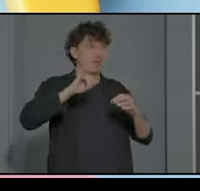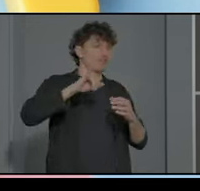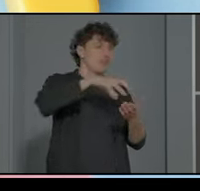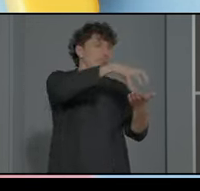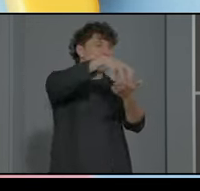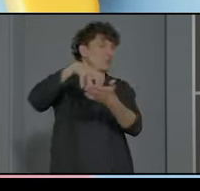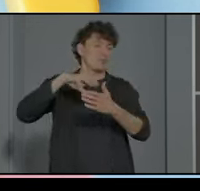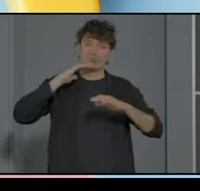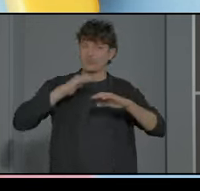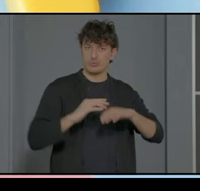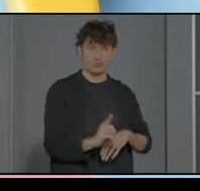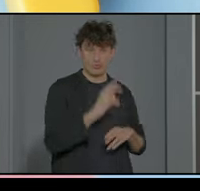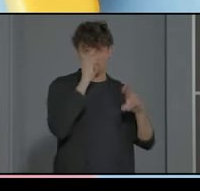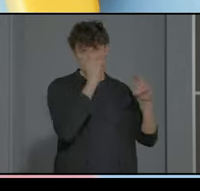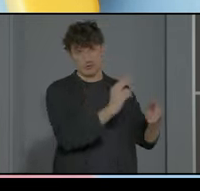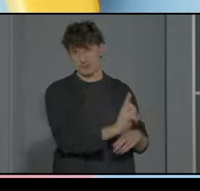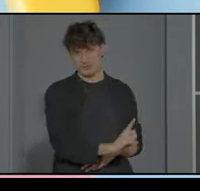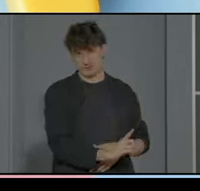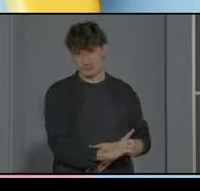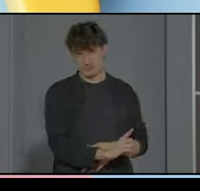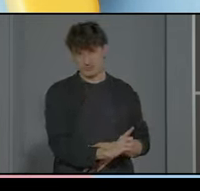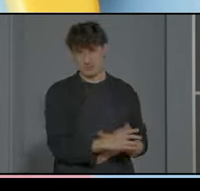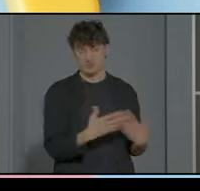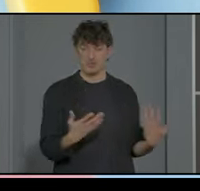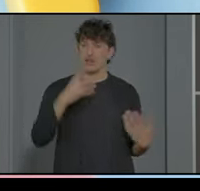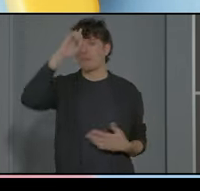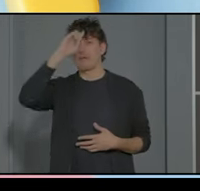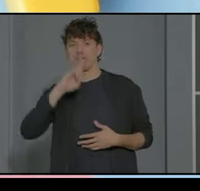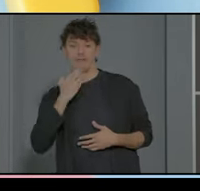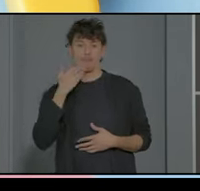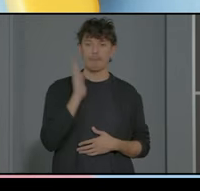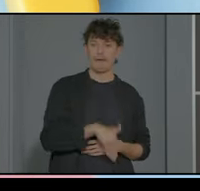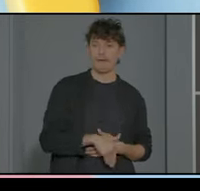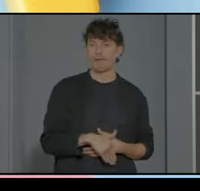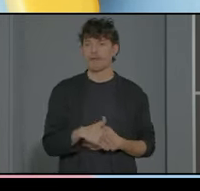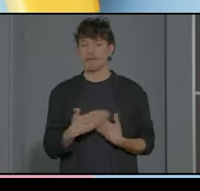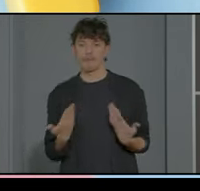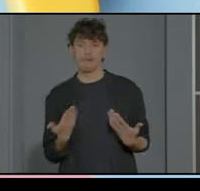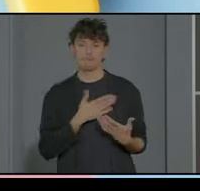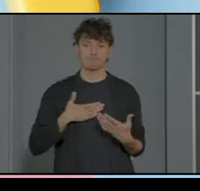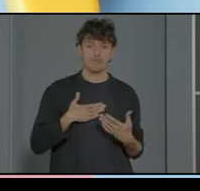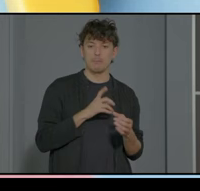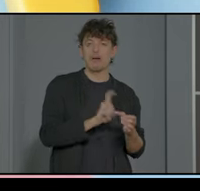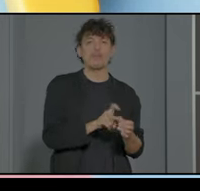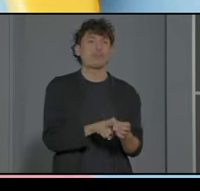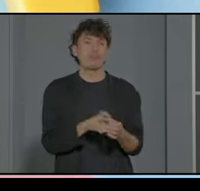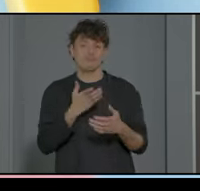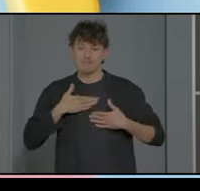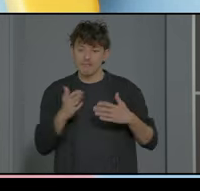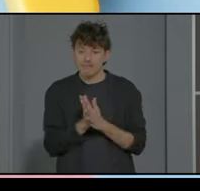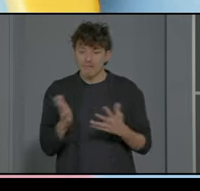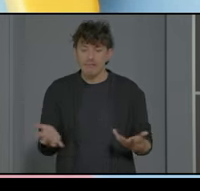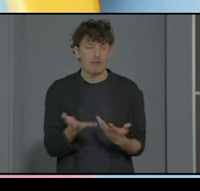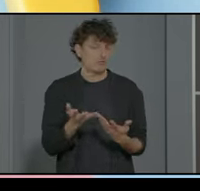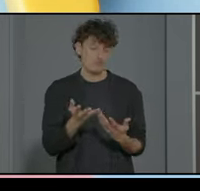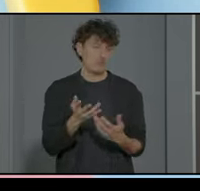dejemos esa imagen de bueno somos muy enrollados porque queremos que participen con los demás no no no que es que es su derecho y tenemos que insistir en ello mucho